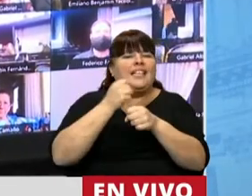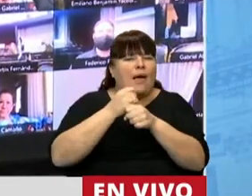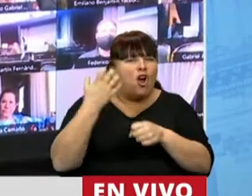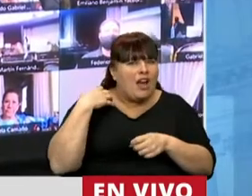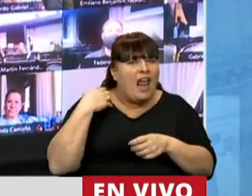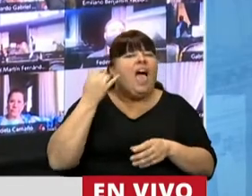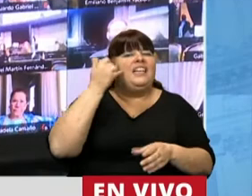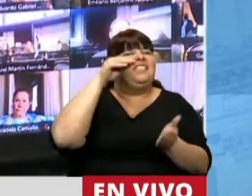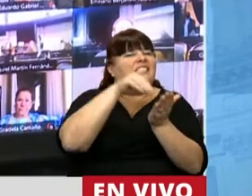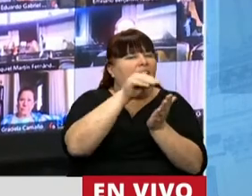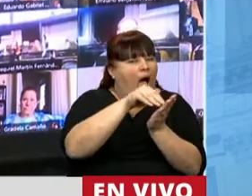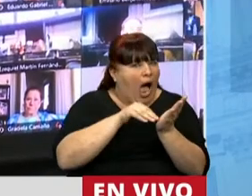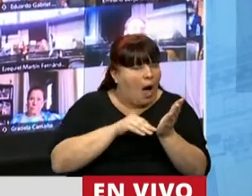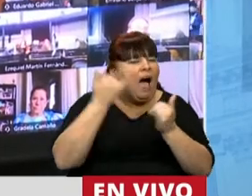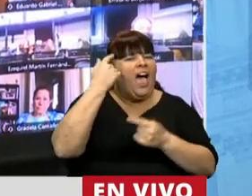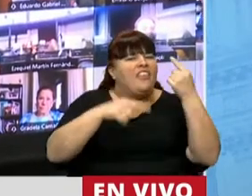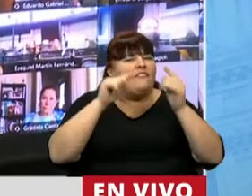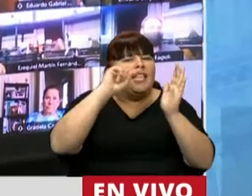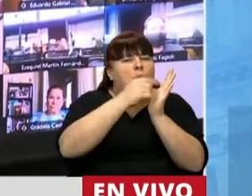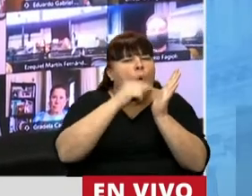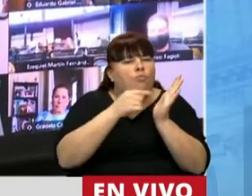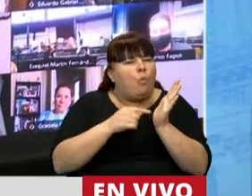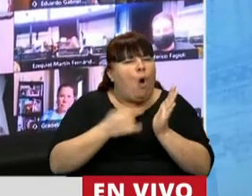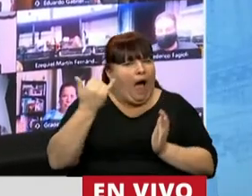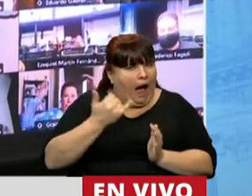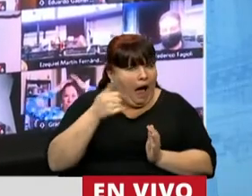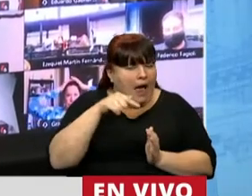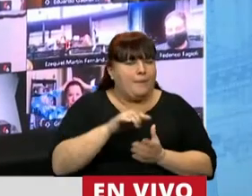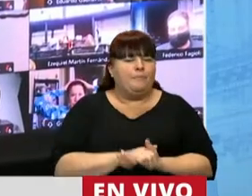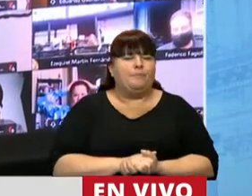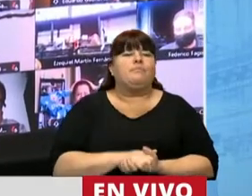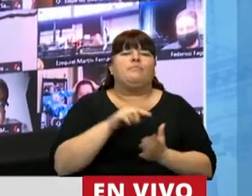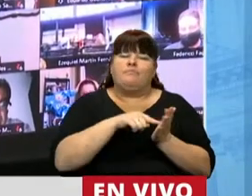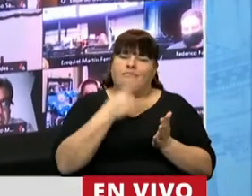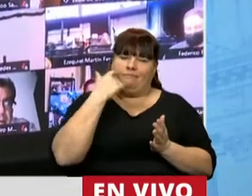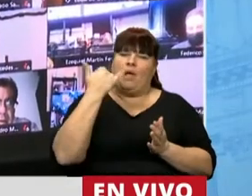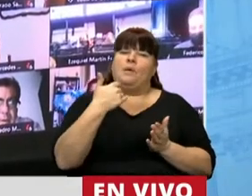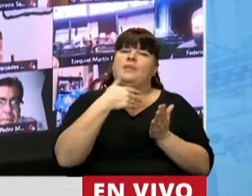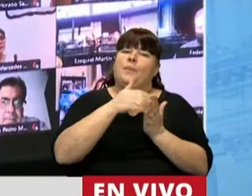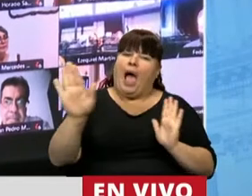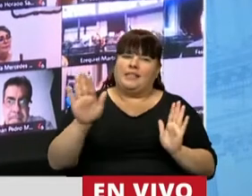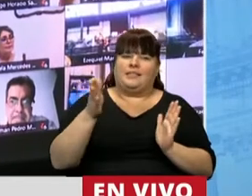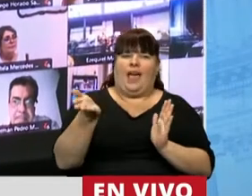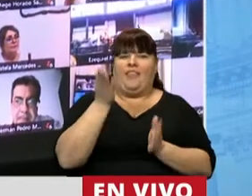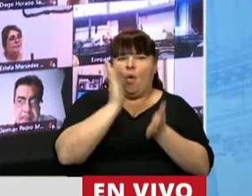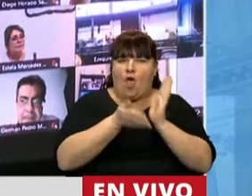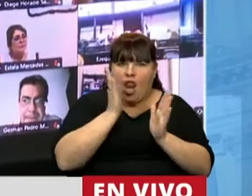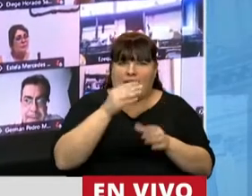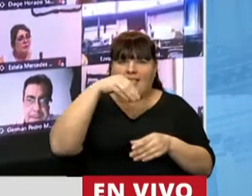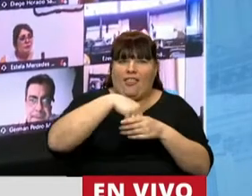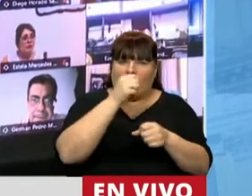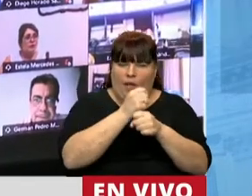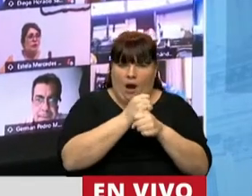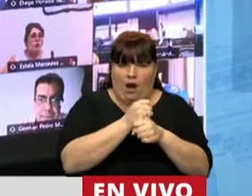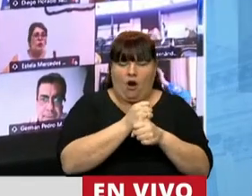trabajo ya contemplaban diversas cláusulas donde se preveía la eliminación y erradicación de la violencia